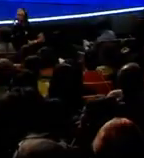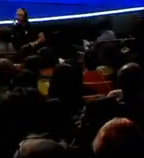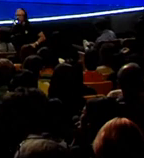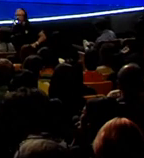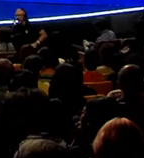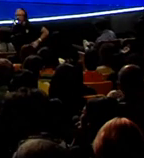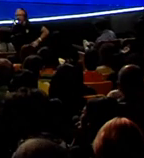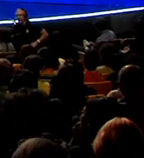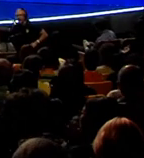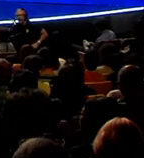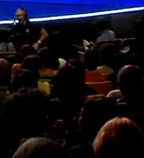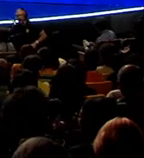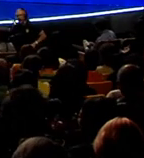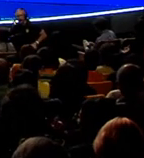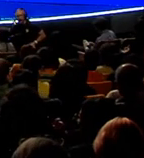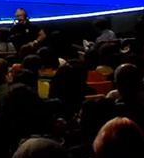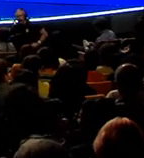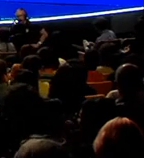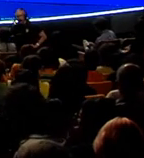¿El perro para avanzar?